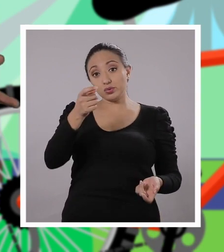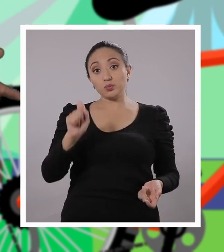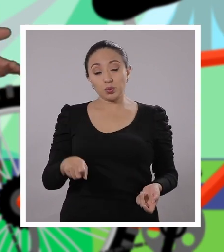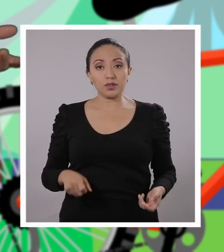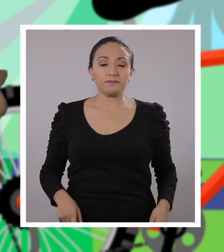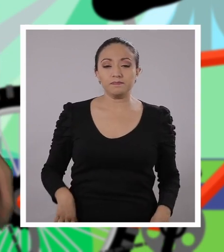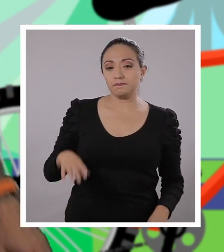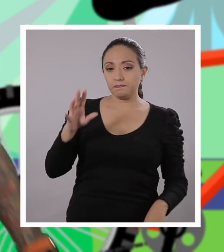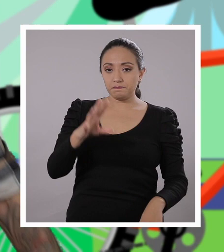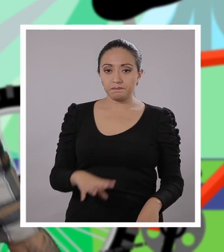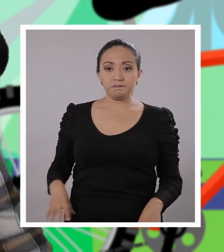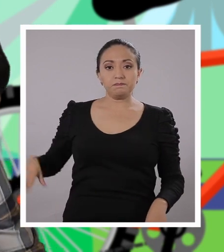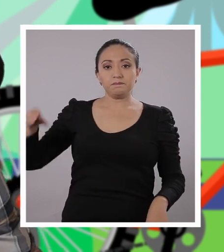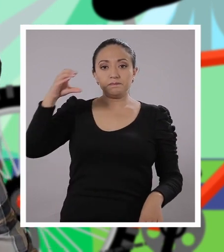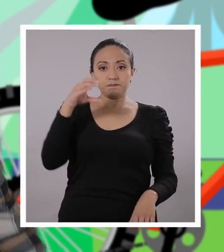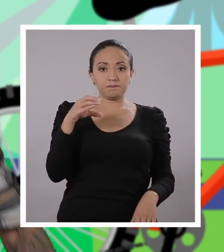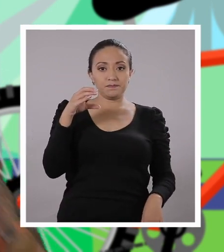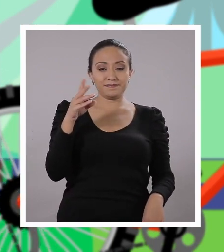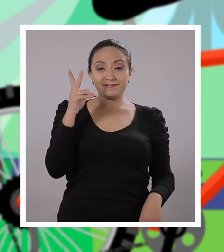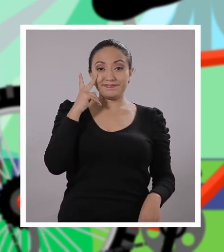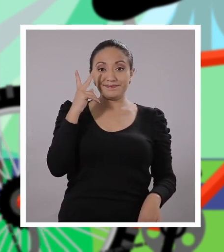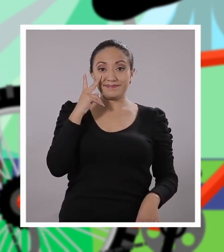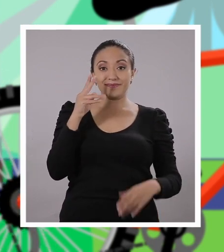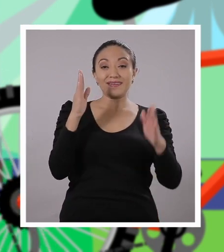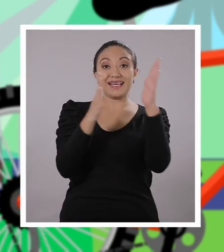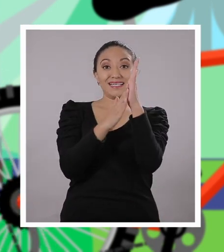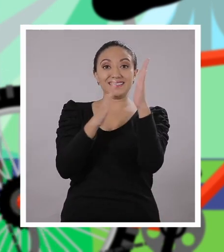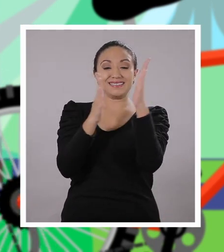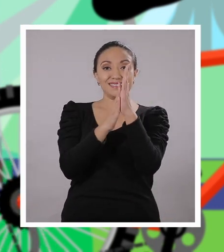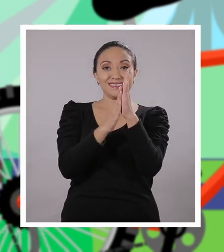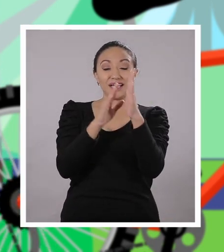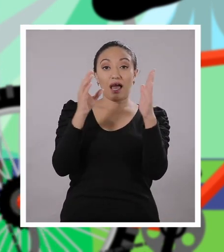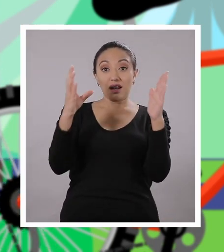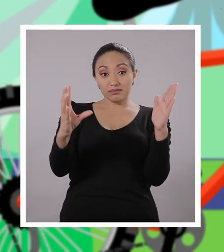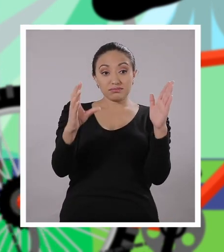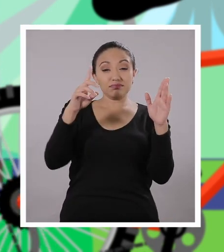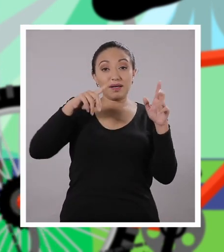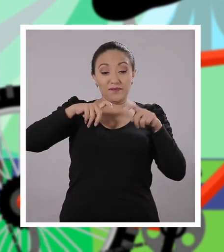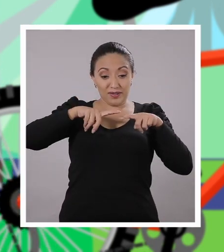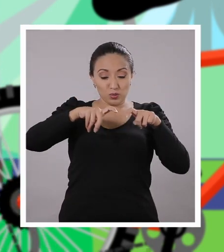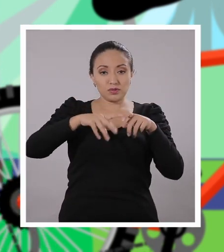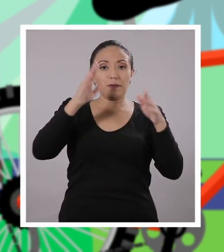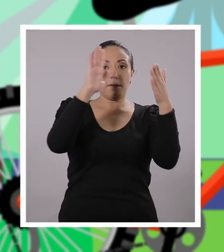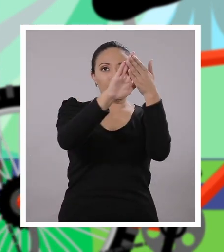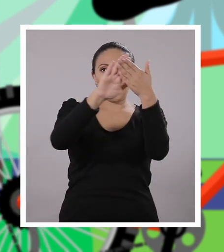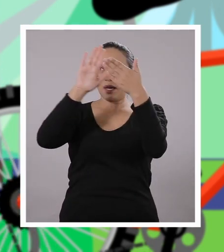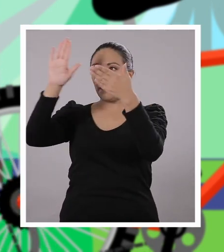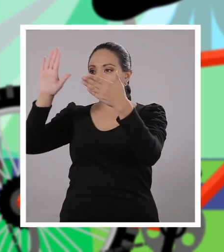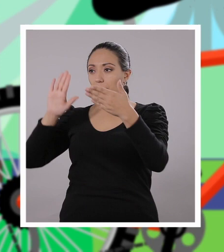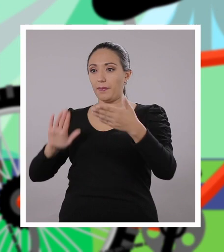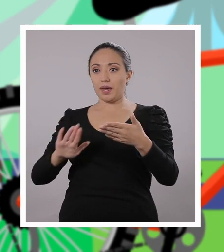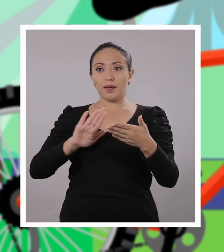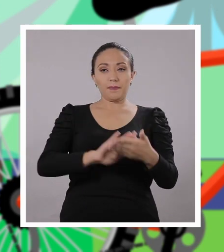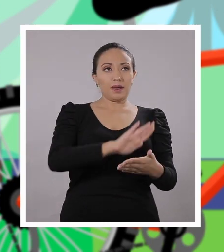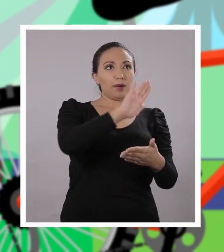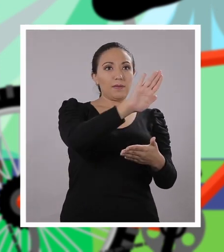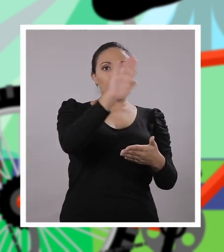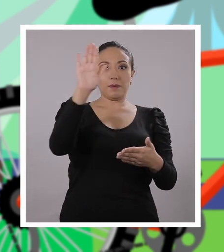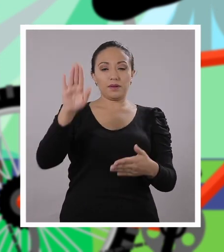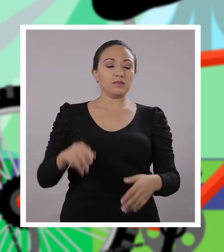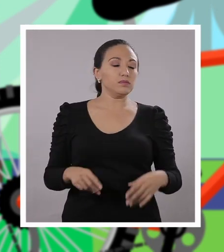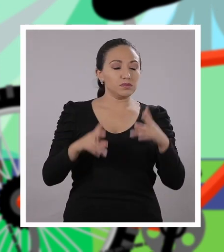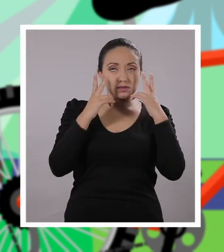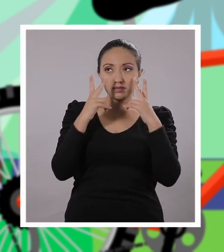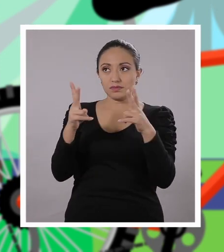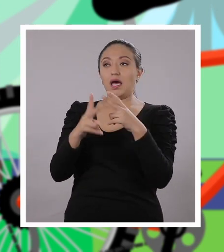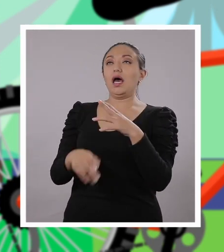Pues pueden, qué sé yo, hagan stickers del coronavirus y péguenlo en estas superficies.